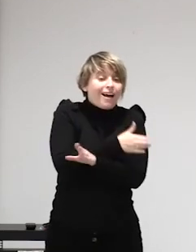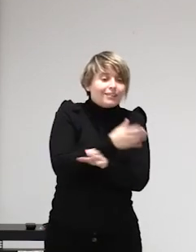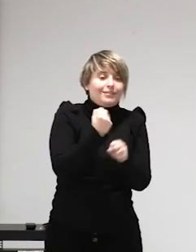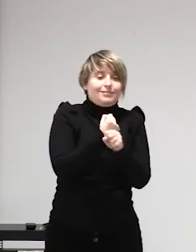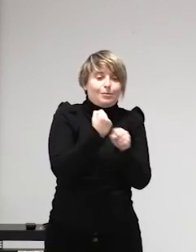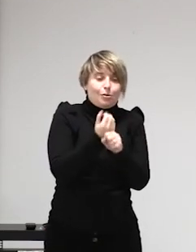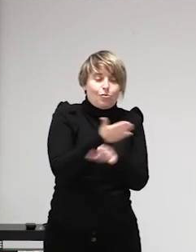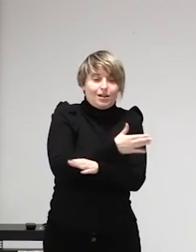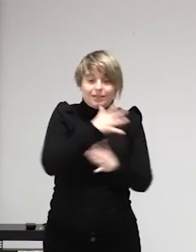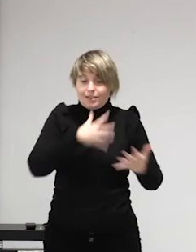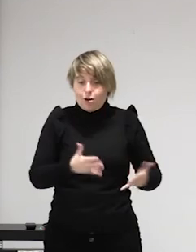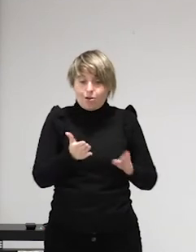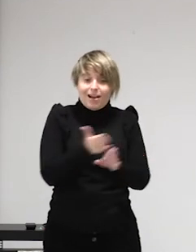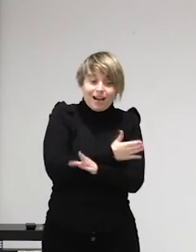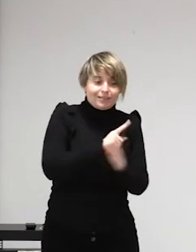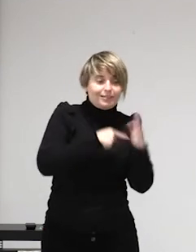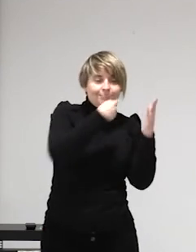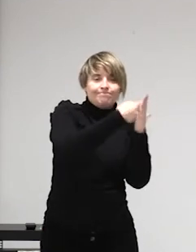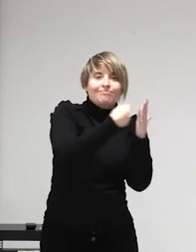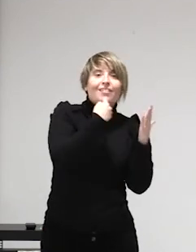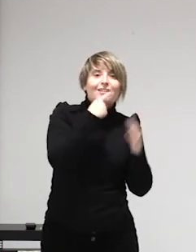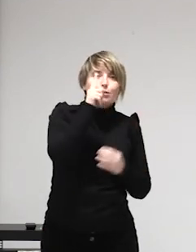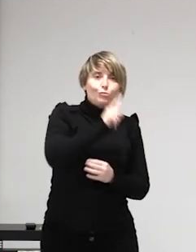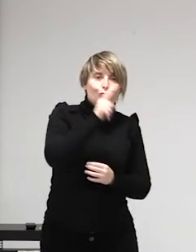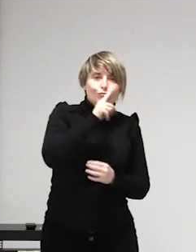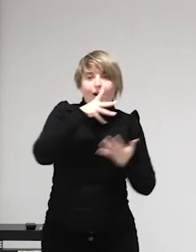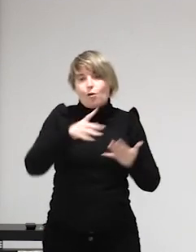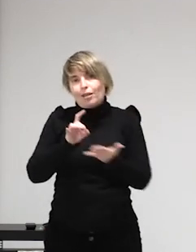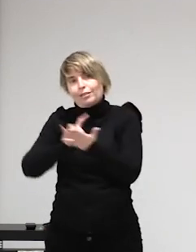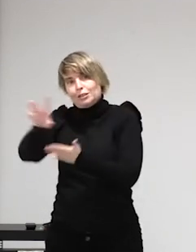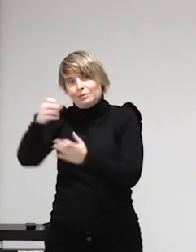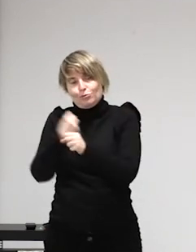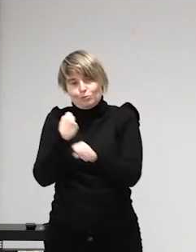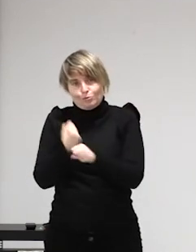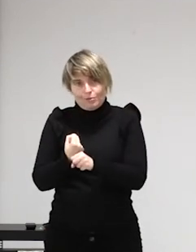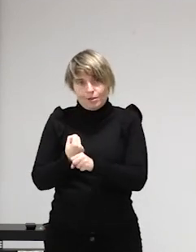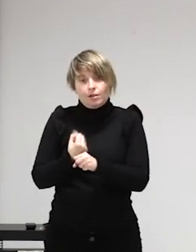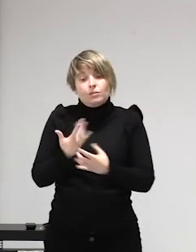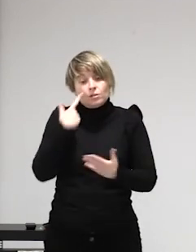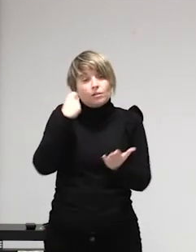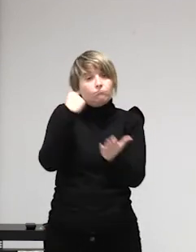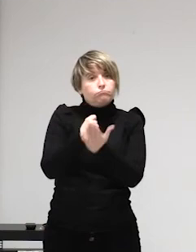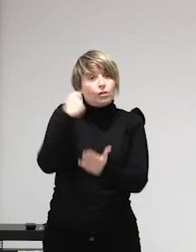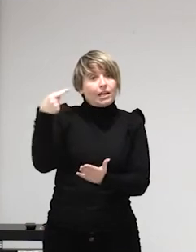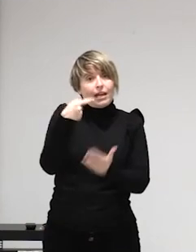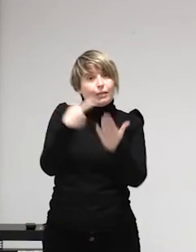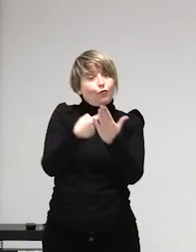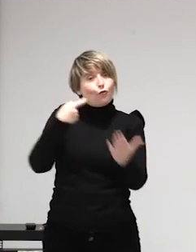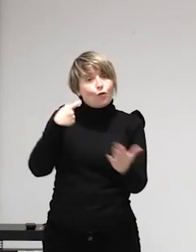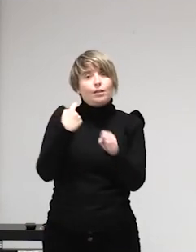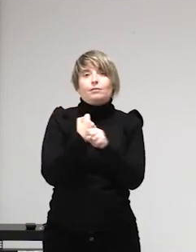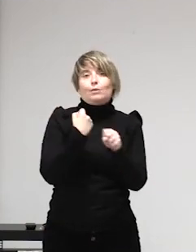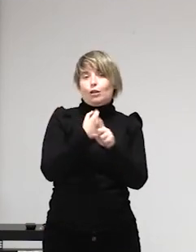pregunta en la sala ¿hay alguna pregunta en la sala? tengo más pero digo por si hay alguien que le interesa intervenir bueno